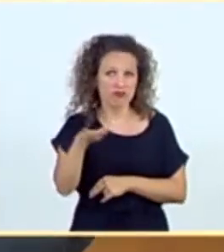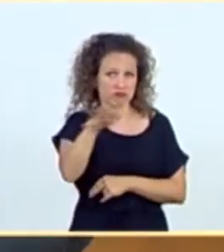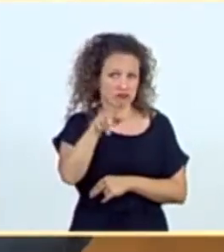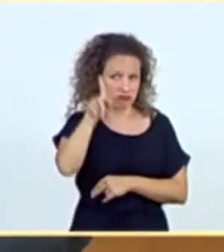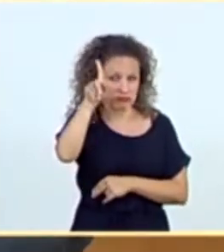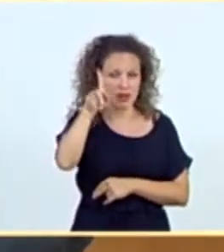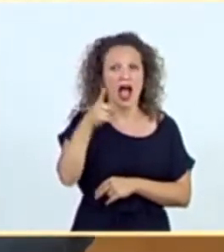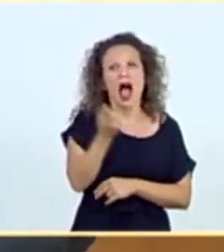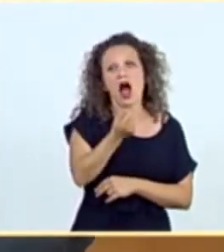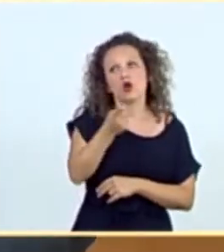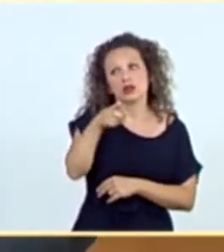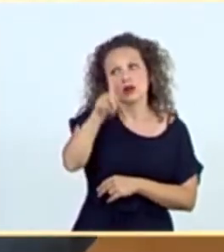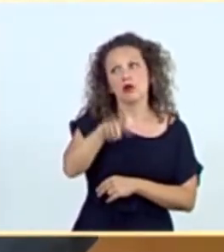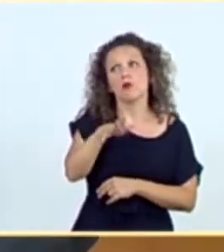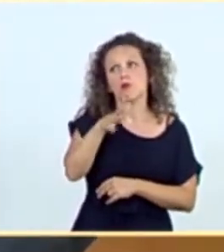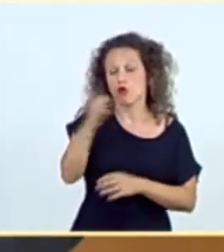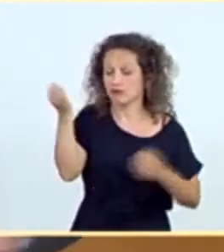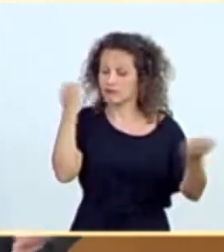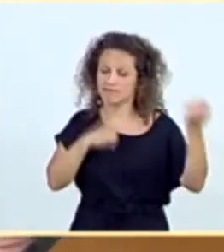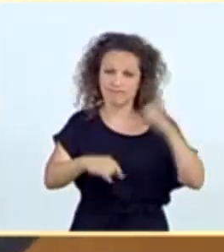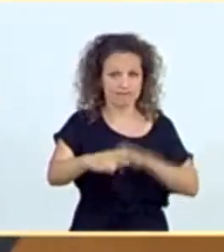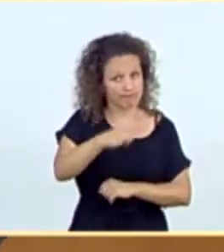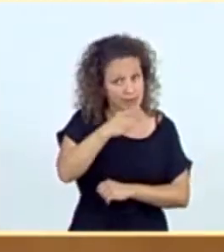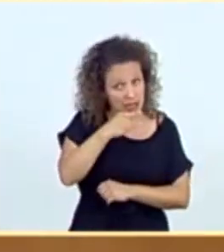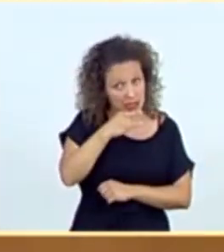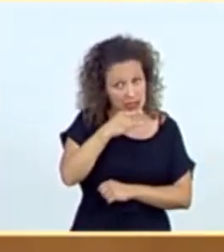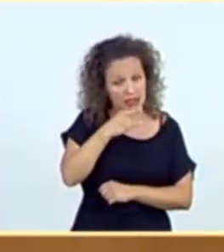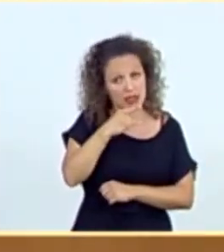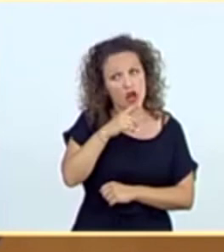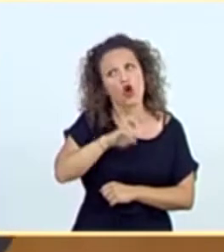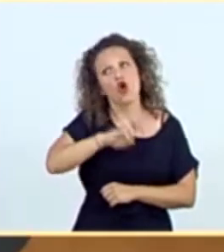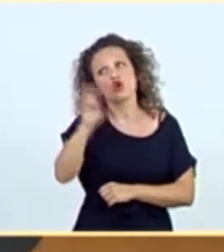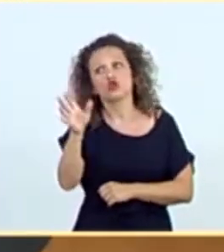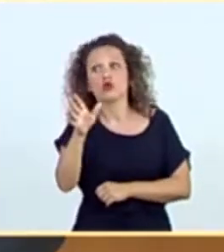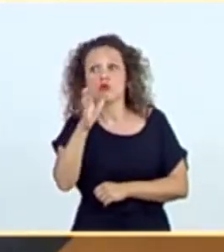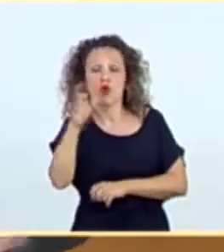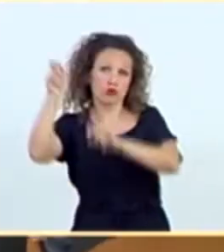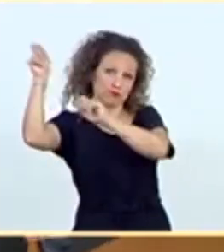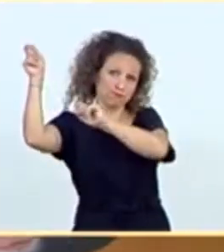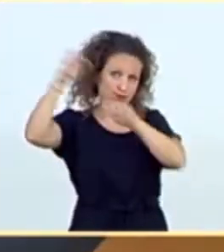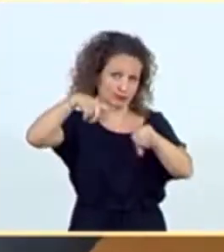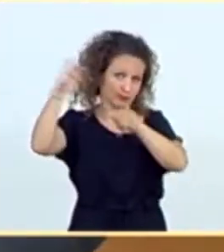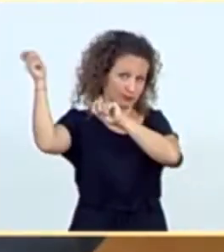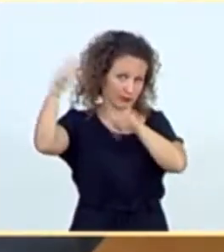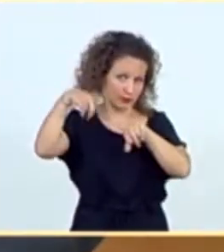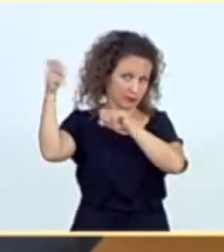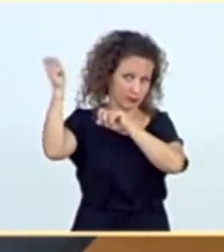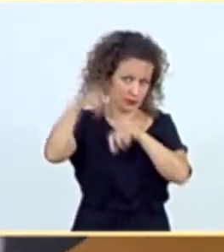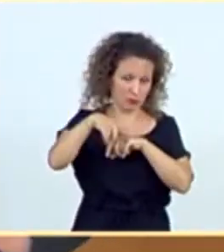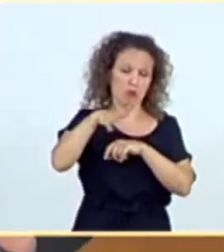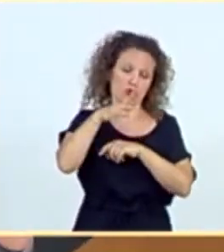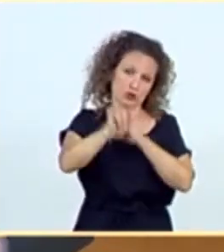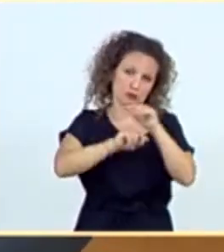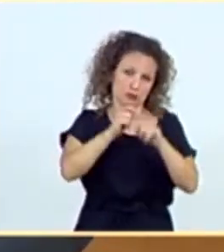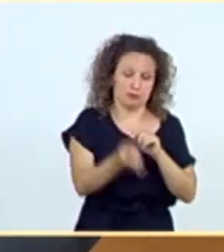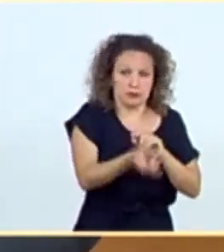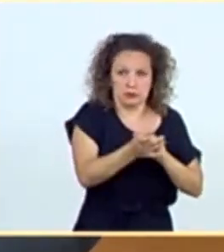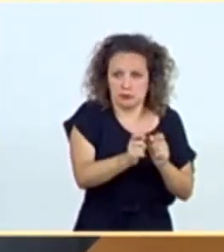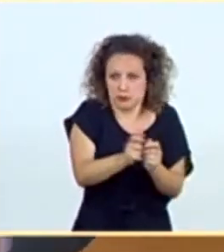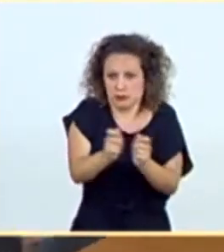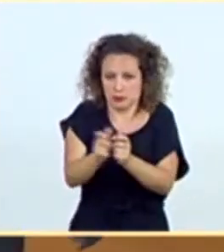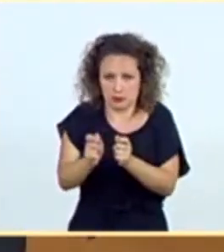vinculados efectivamente a conductas incívicas, otros vinculados a importación de casos. Las comunidades autónomas, es decir,